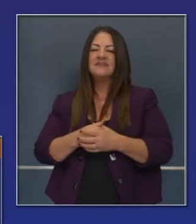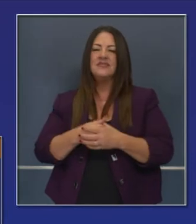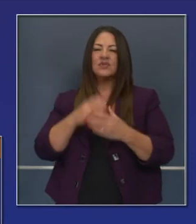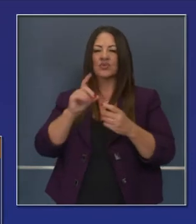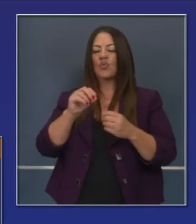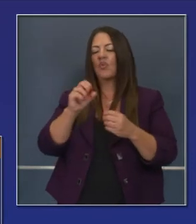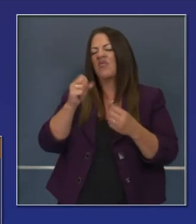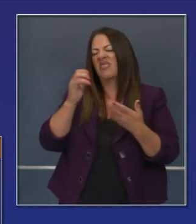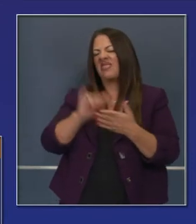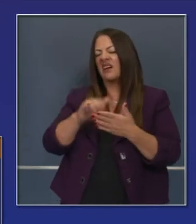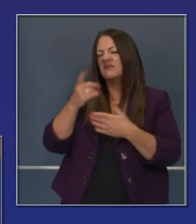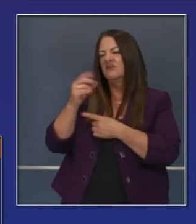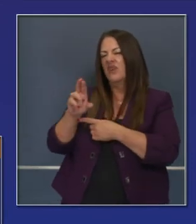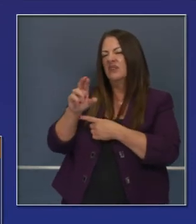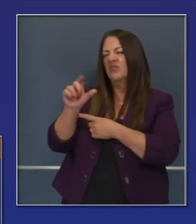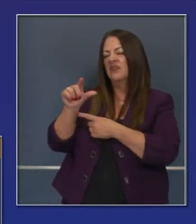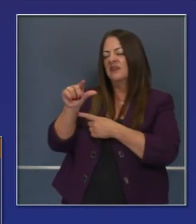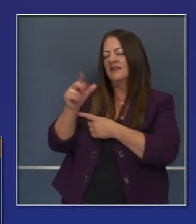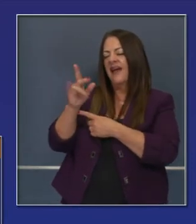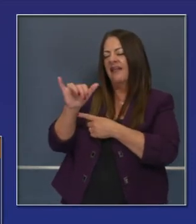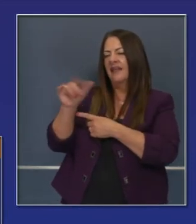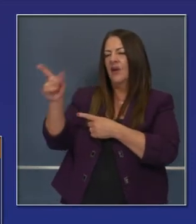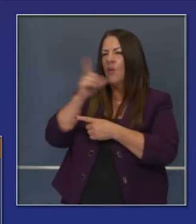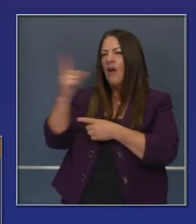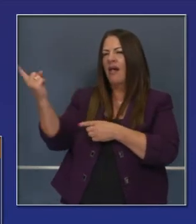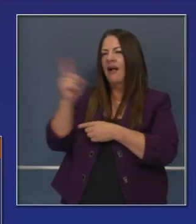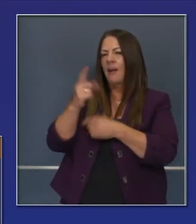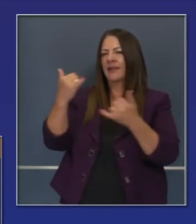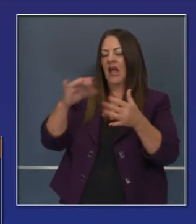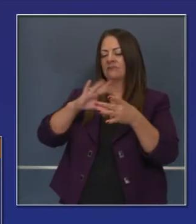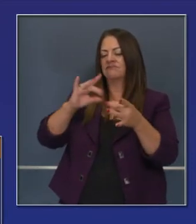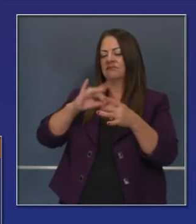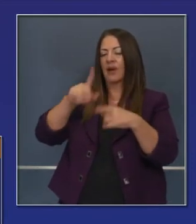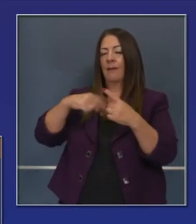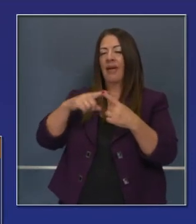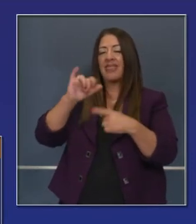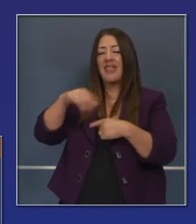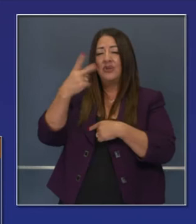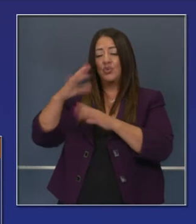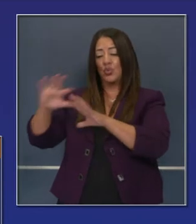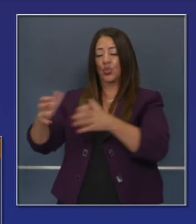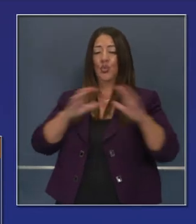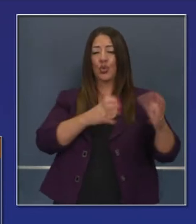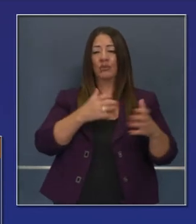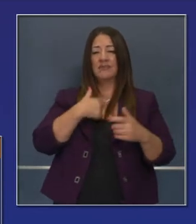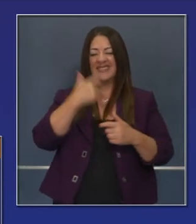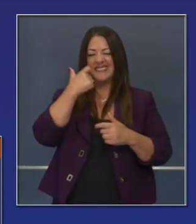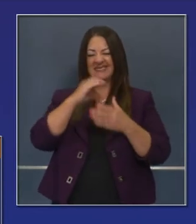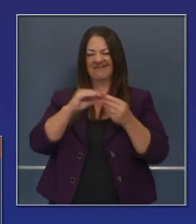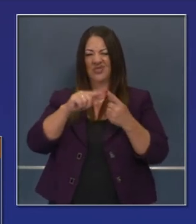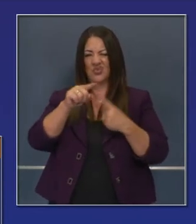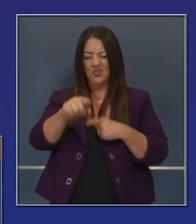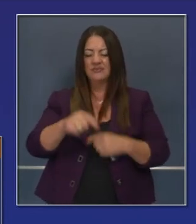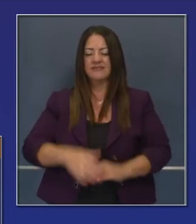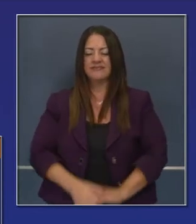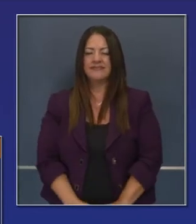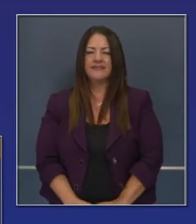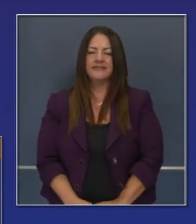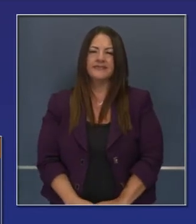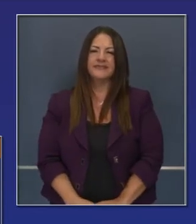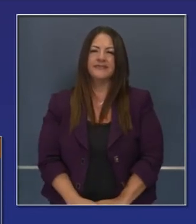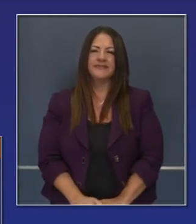sobre los niveles de los estados de los niveles y también hablará del grupo de trabajo que hemos anunciado hoy. Doctor Gally.